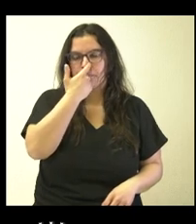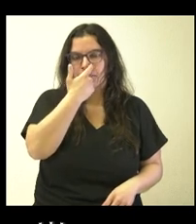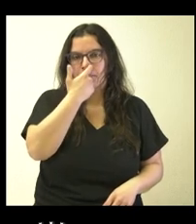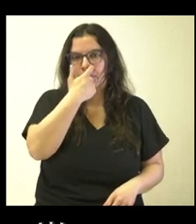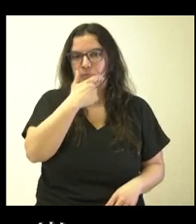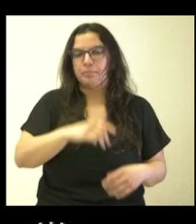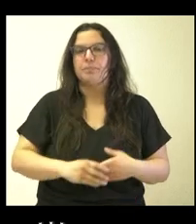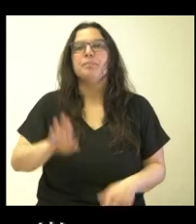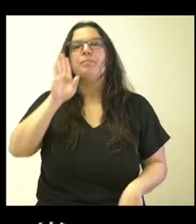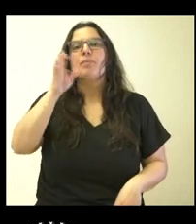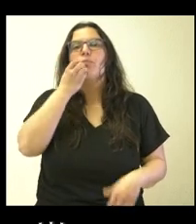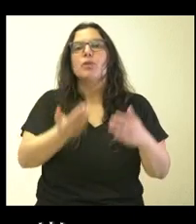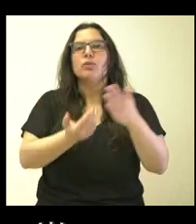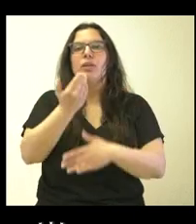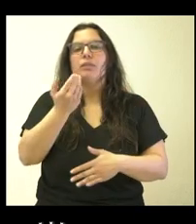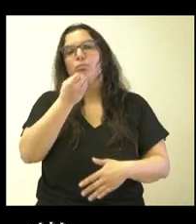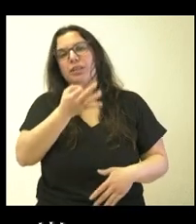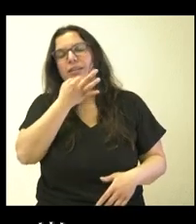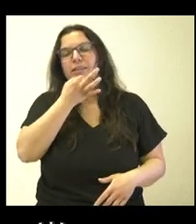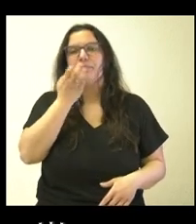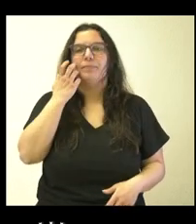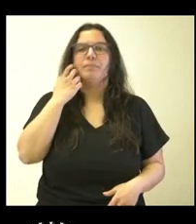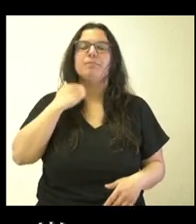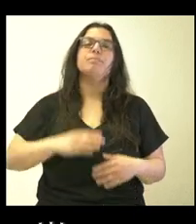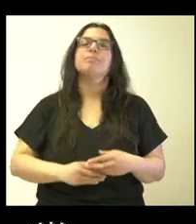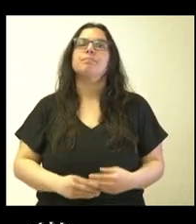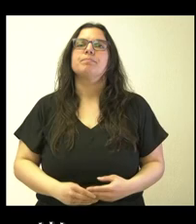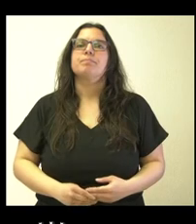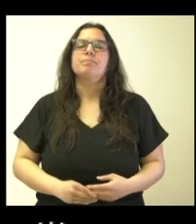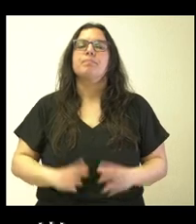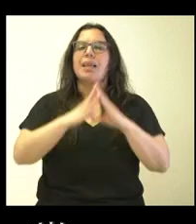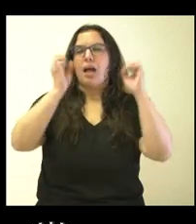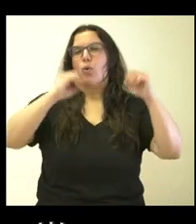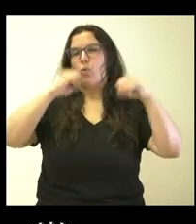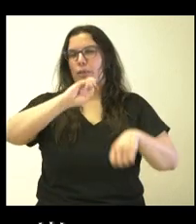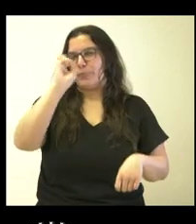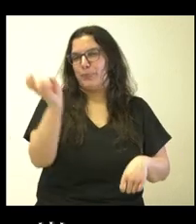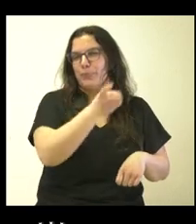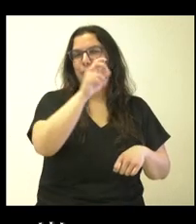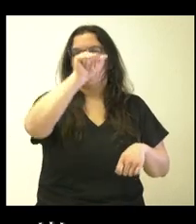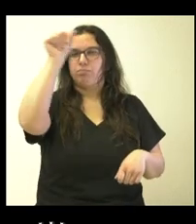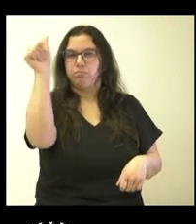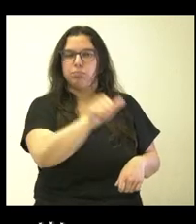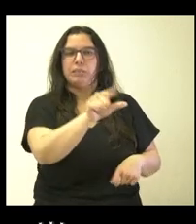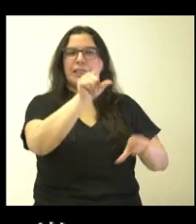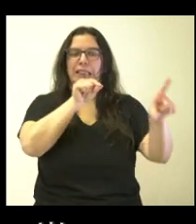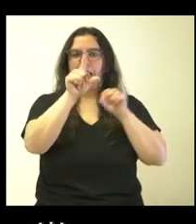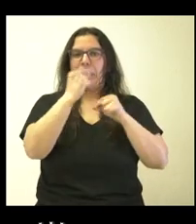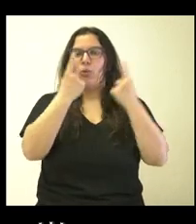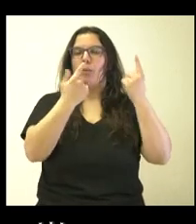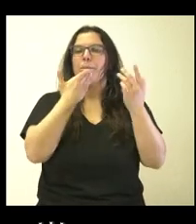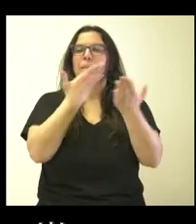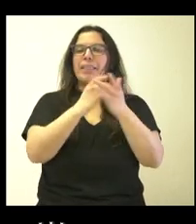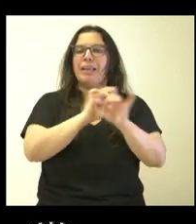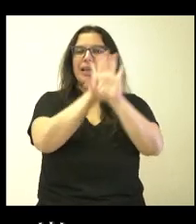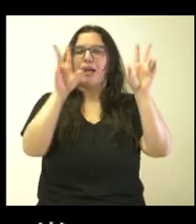Hola, buenos días, buenas tardes. Al hilo de varios acuerdos del Consejo de Gobierno, quería alguna aclaración también en relación con la